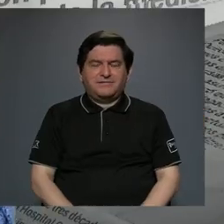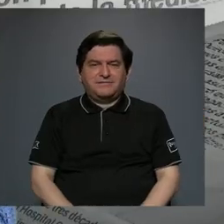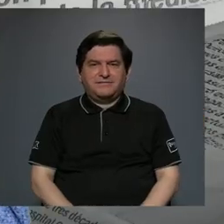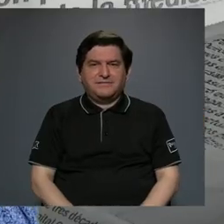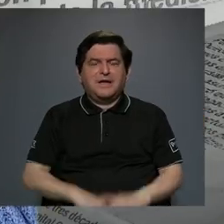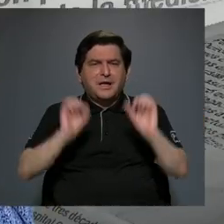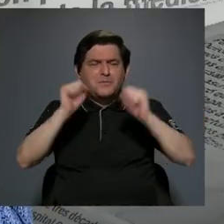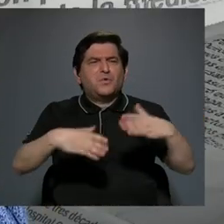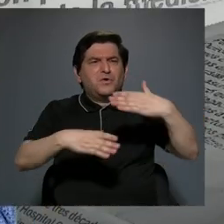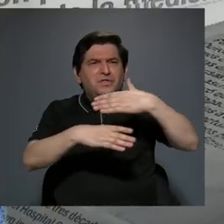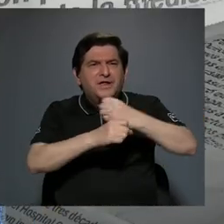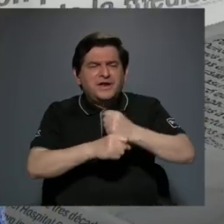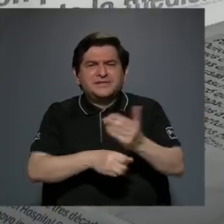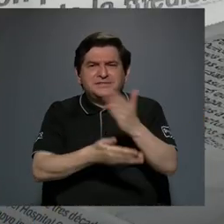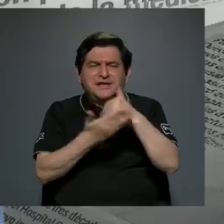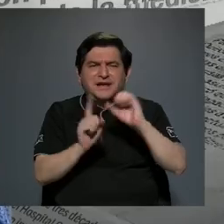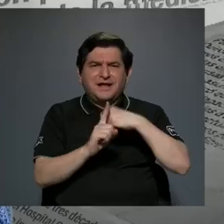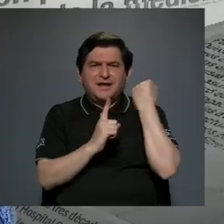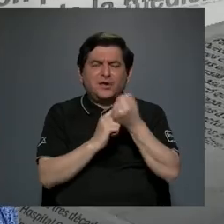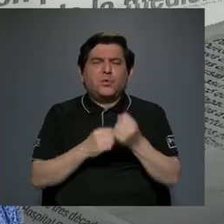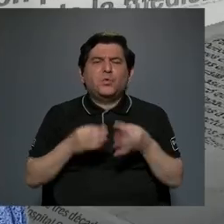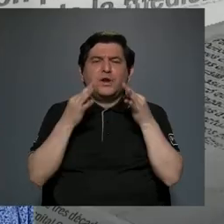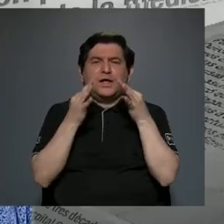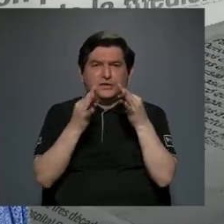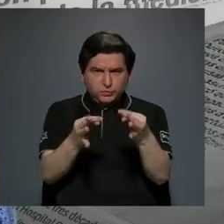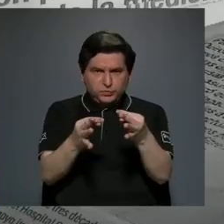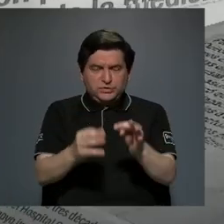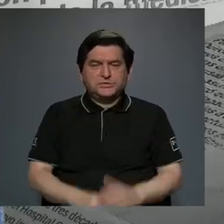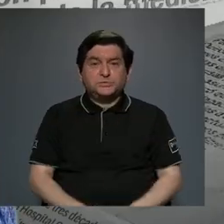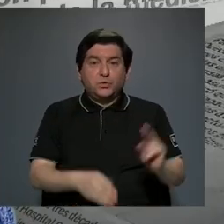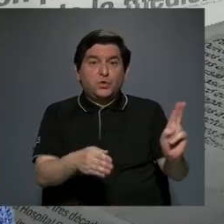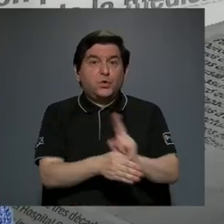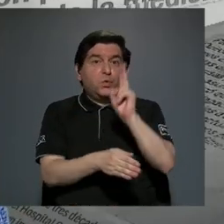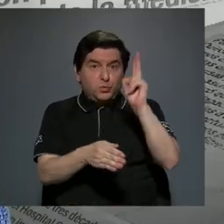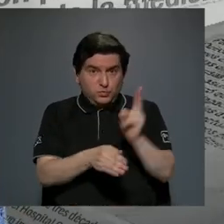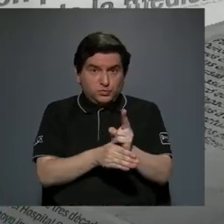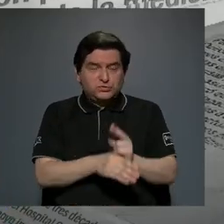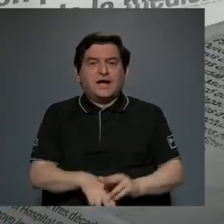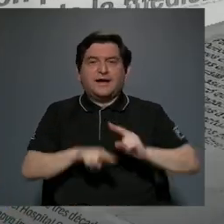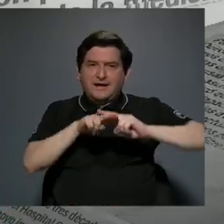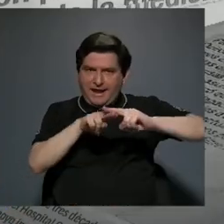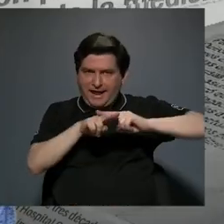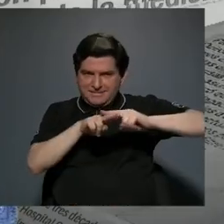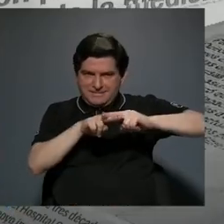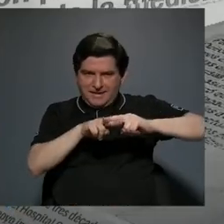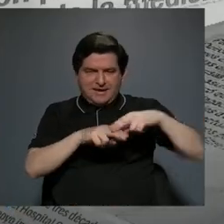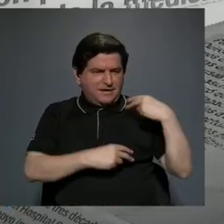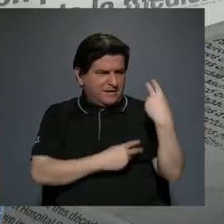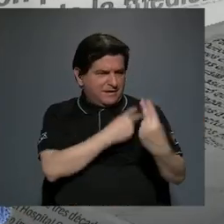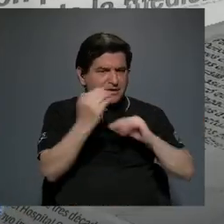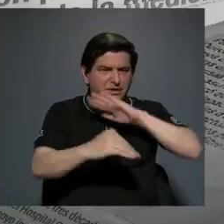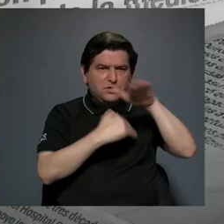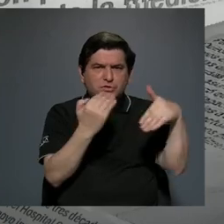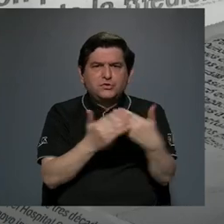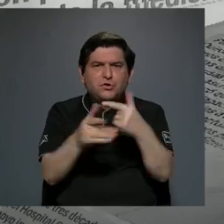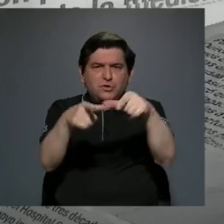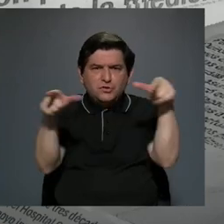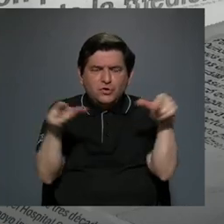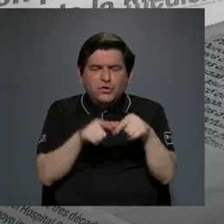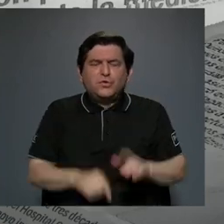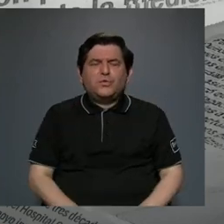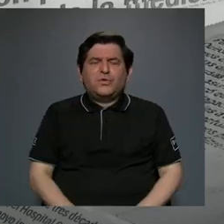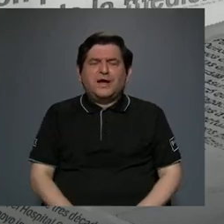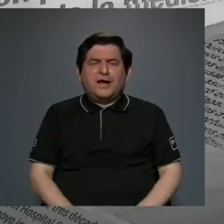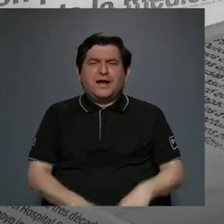hacer algunas cuestiones turísticas para utilizar el tren y visitar todas las zonas bananeras que ahí